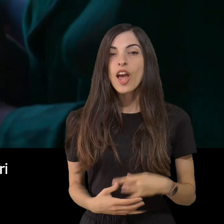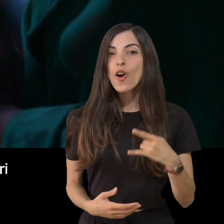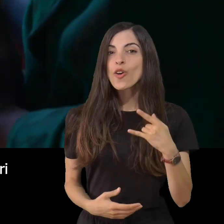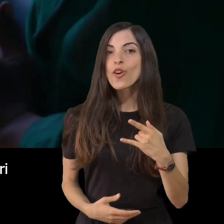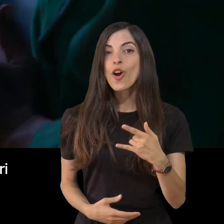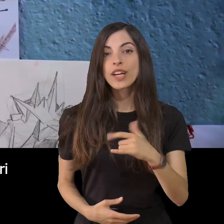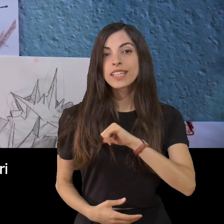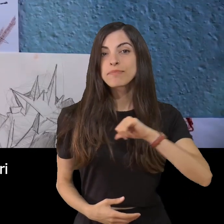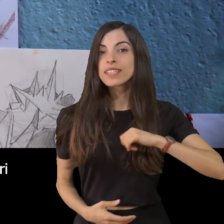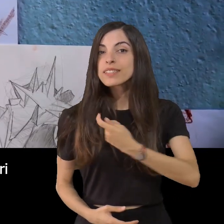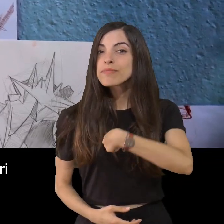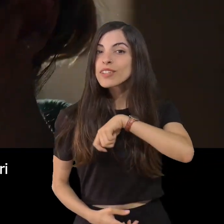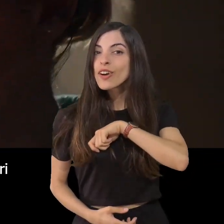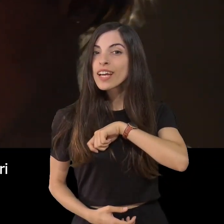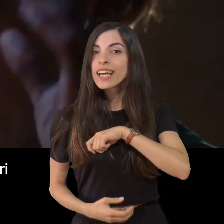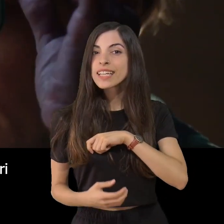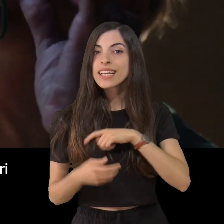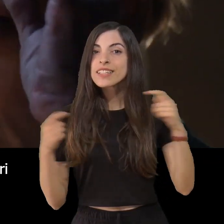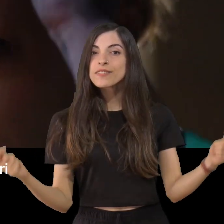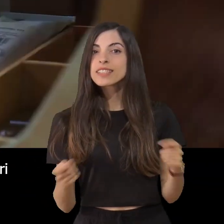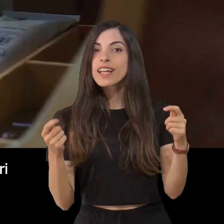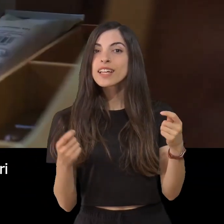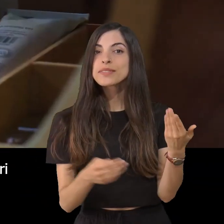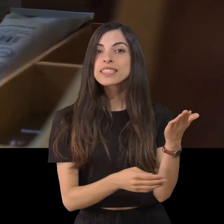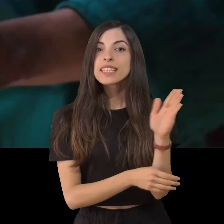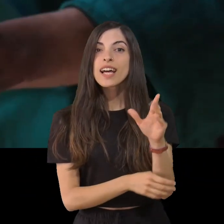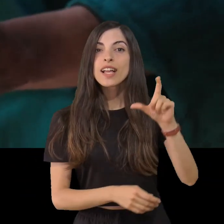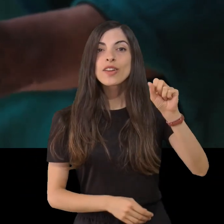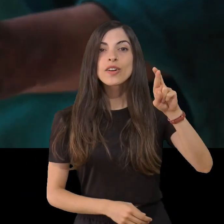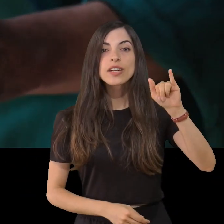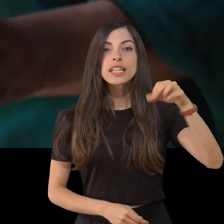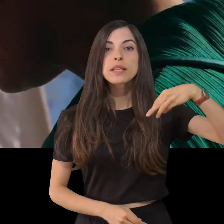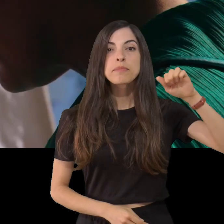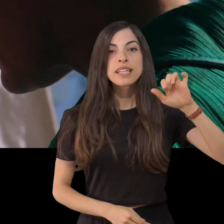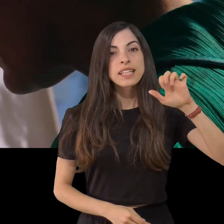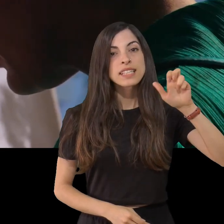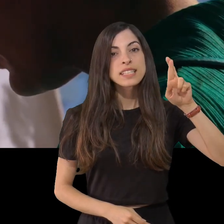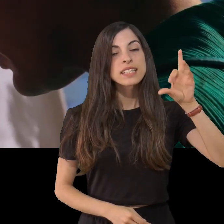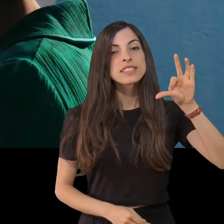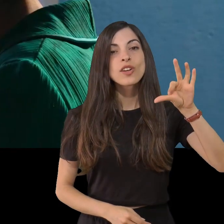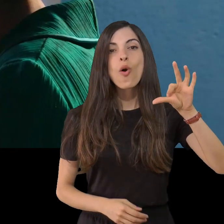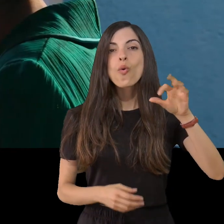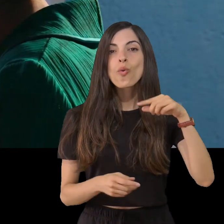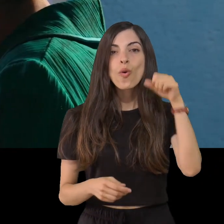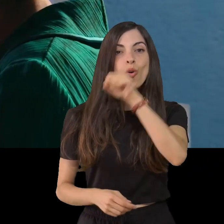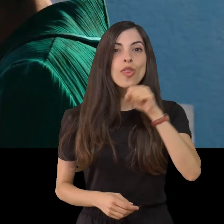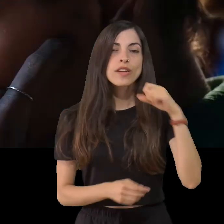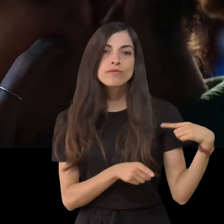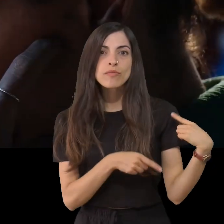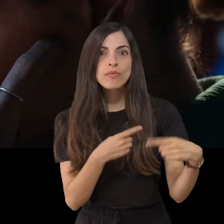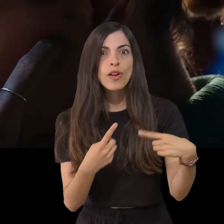El rock independiente español llega al festival con Lori Meyers con un concierto repleto de himnos que trascienden